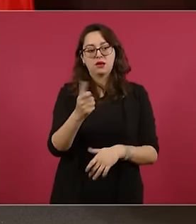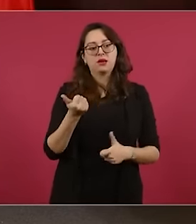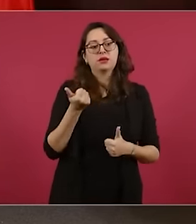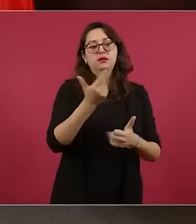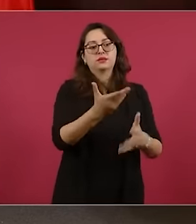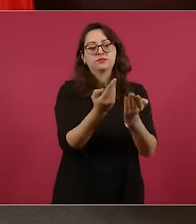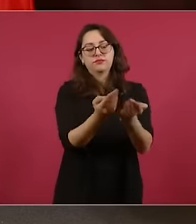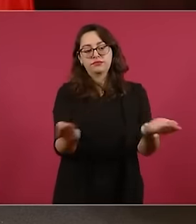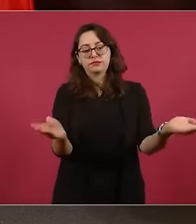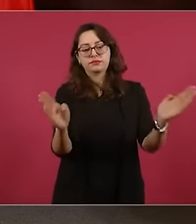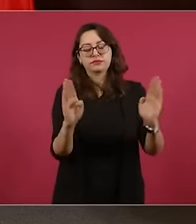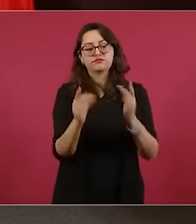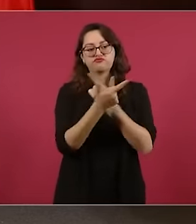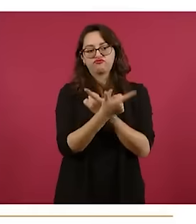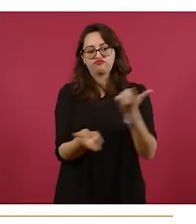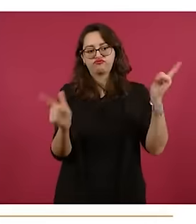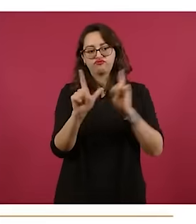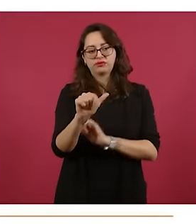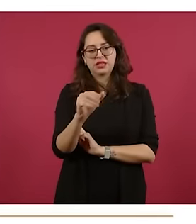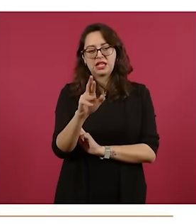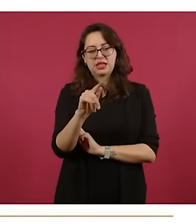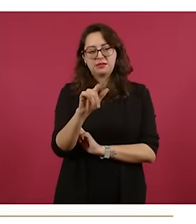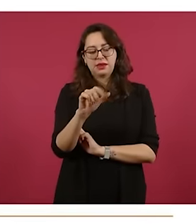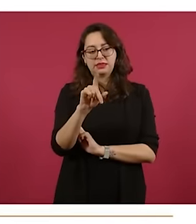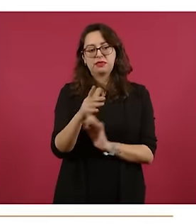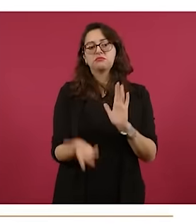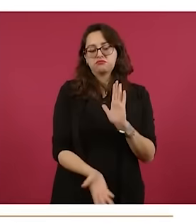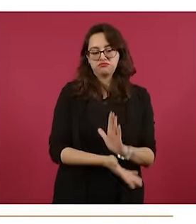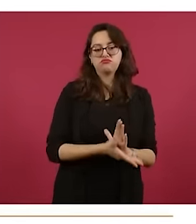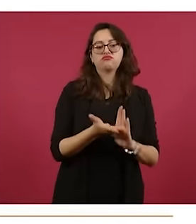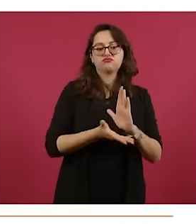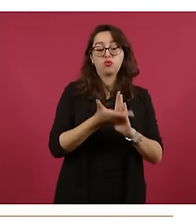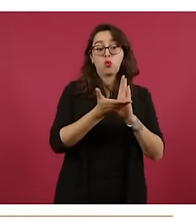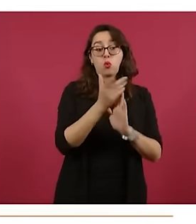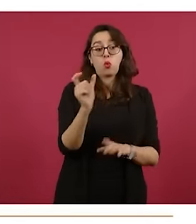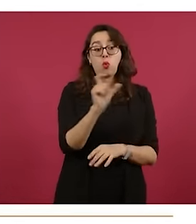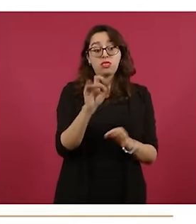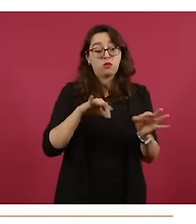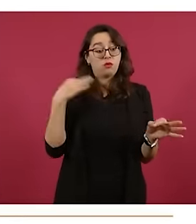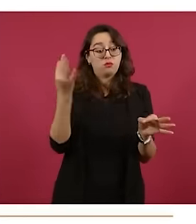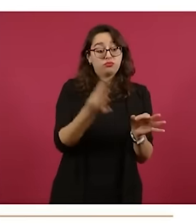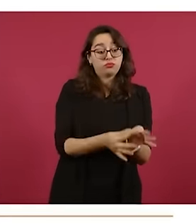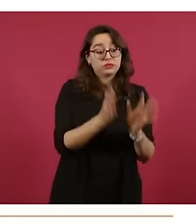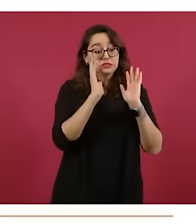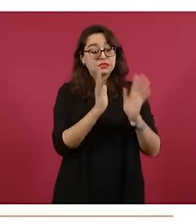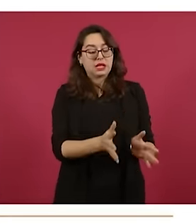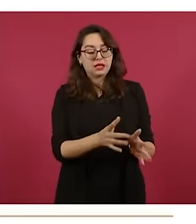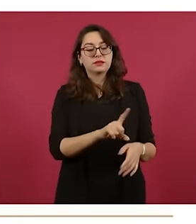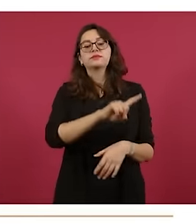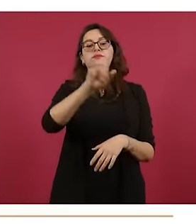Va, una vez que se concluya y se almacene el agua, suministrará 1 mil 600 litros por segundo